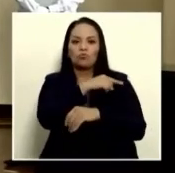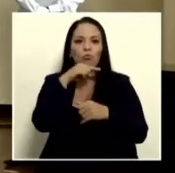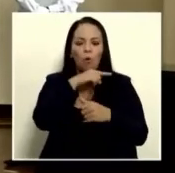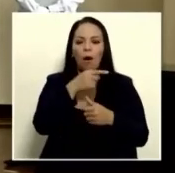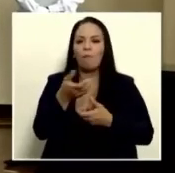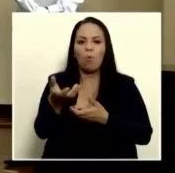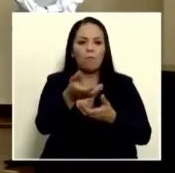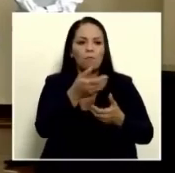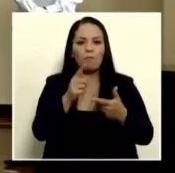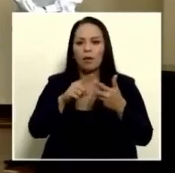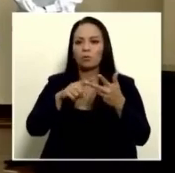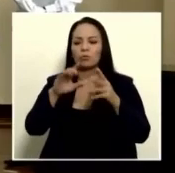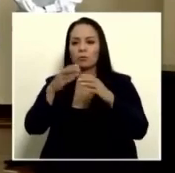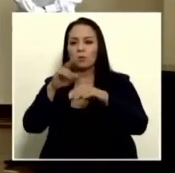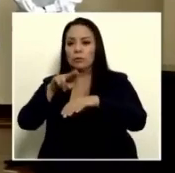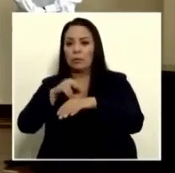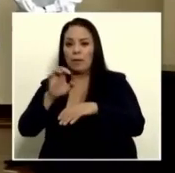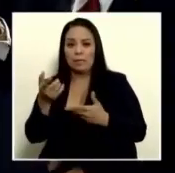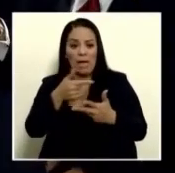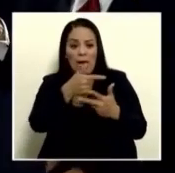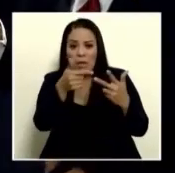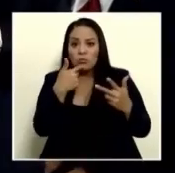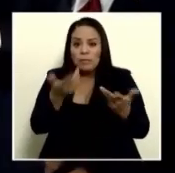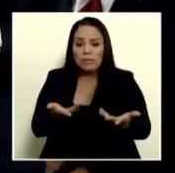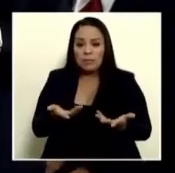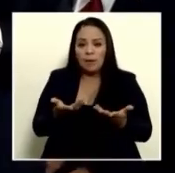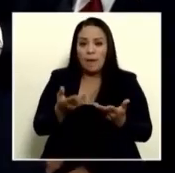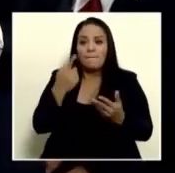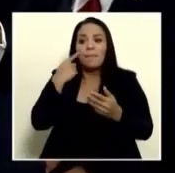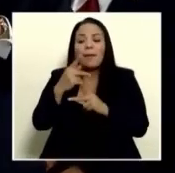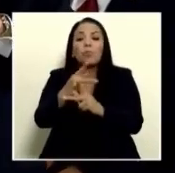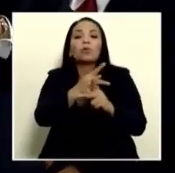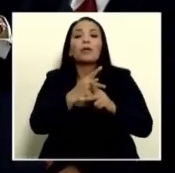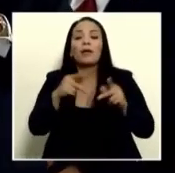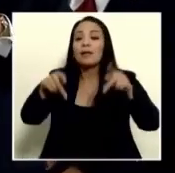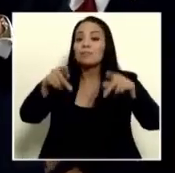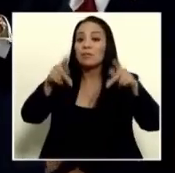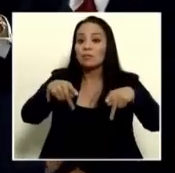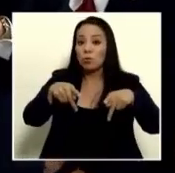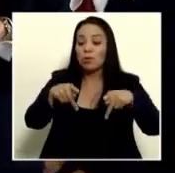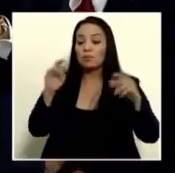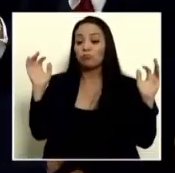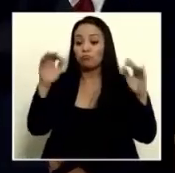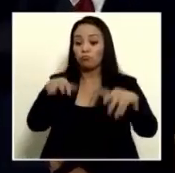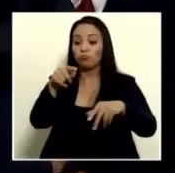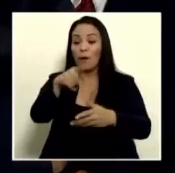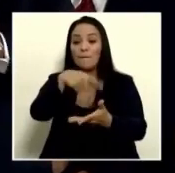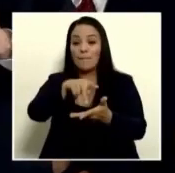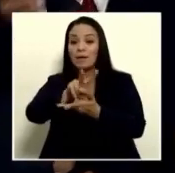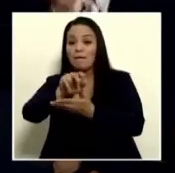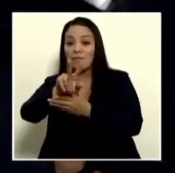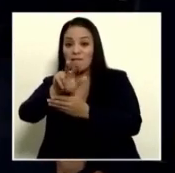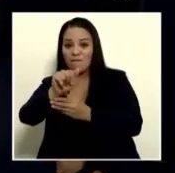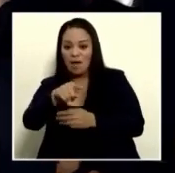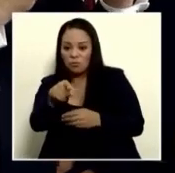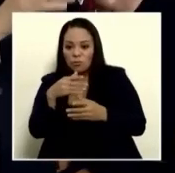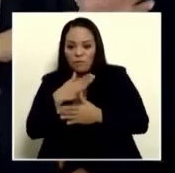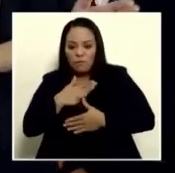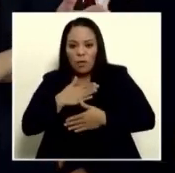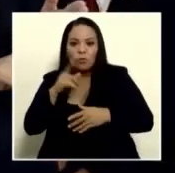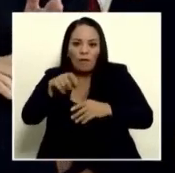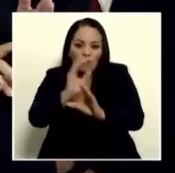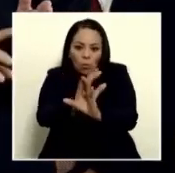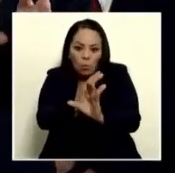proteger a la población que está dentro del Parque Viva disfrutando de lo que vayan a disfrutar ahí y a las